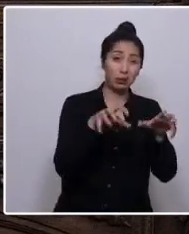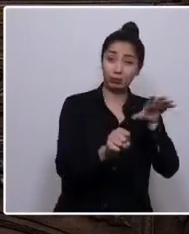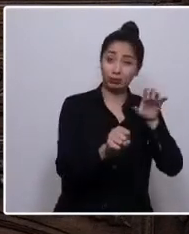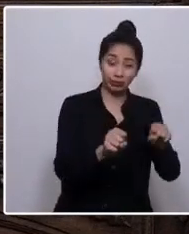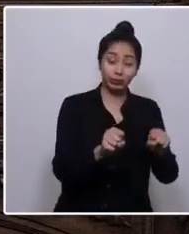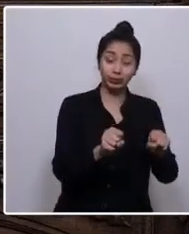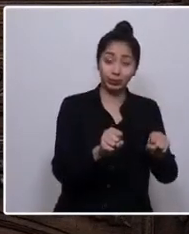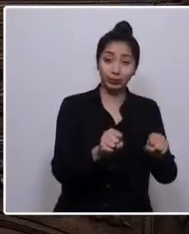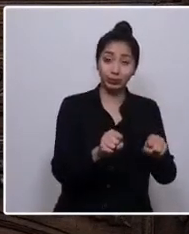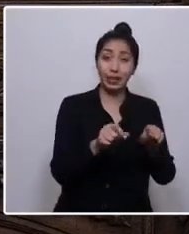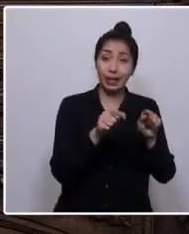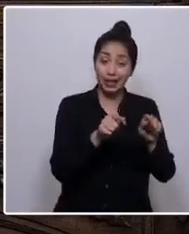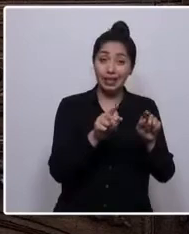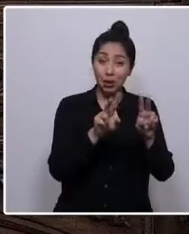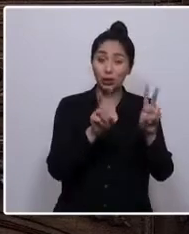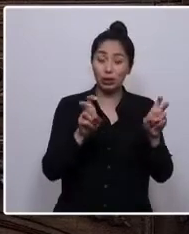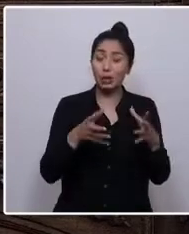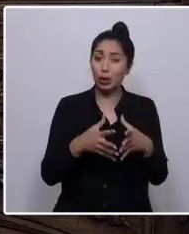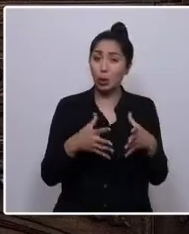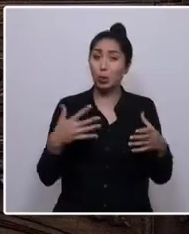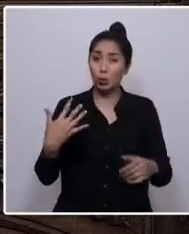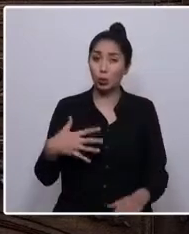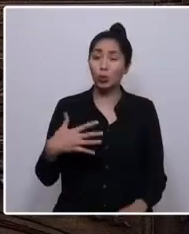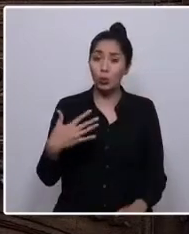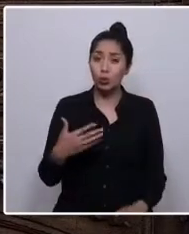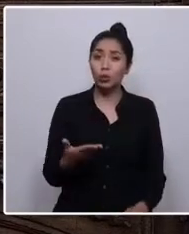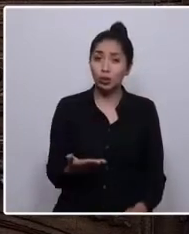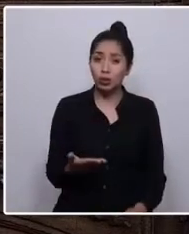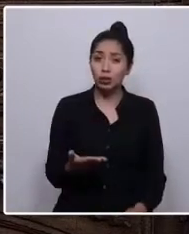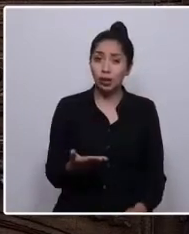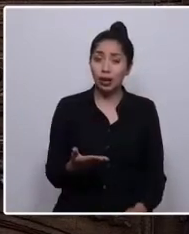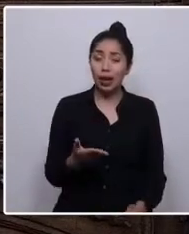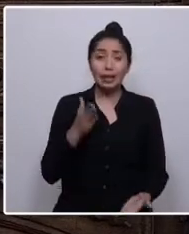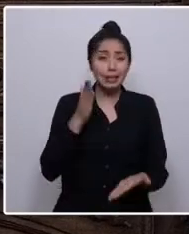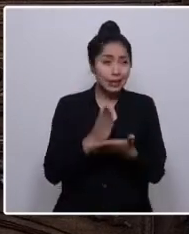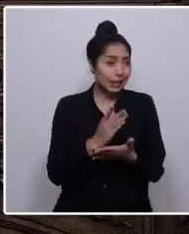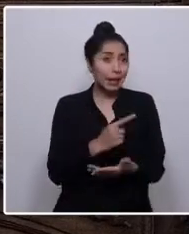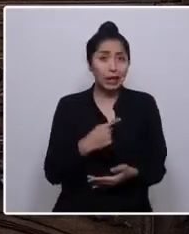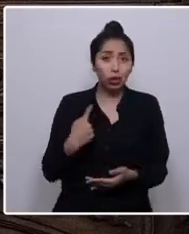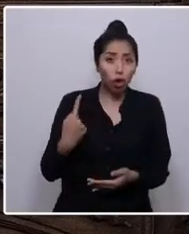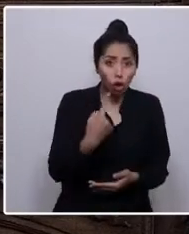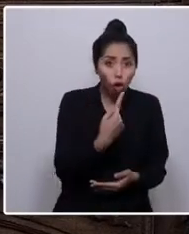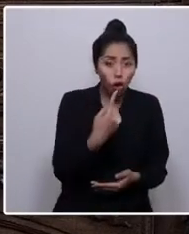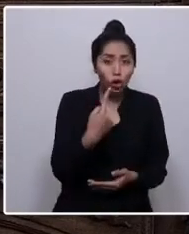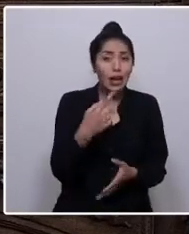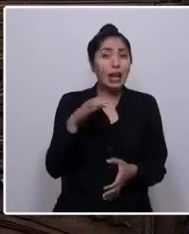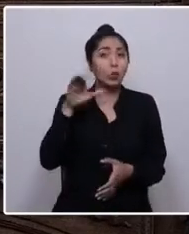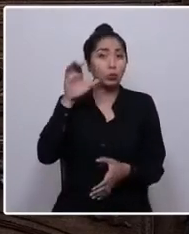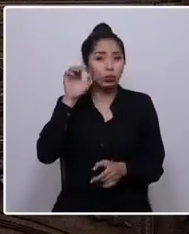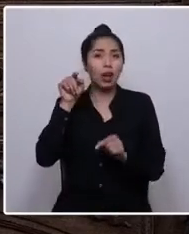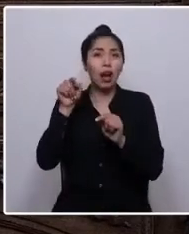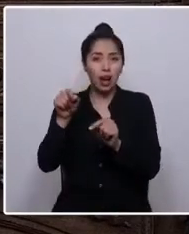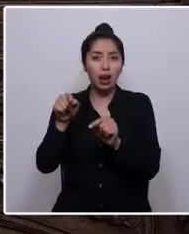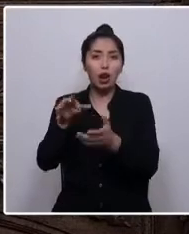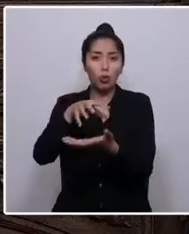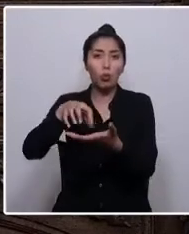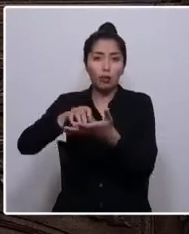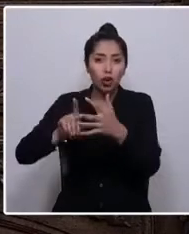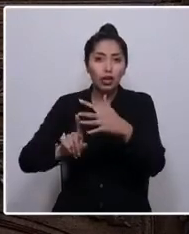tremendo tema que nos exige escuchar a todos y cada uno de los pueblos originarios.